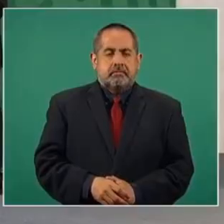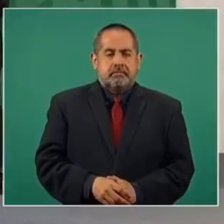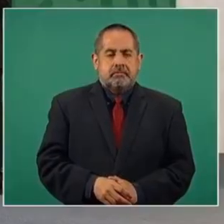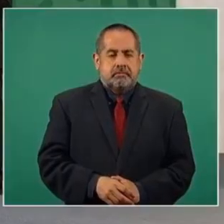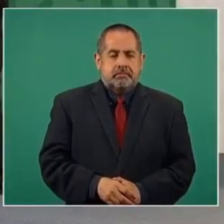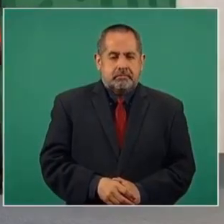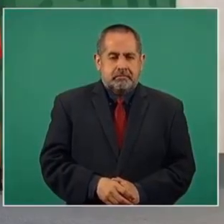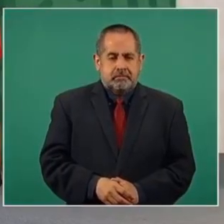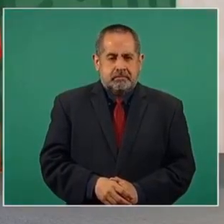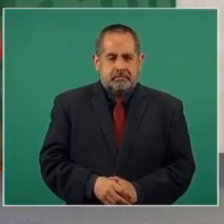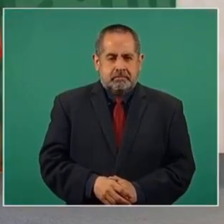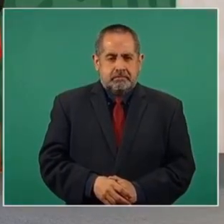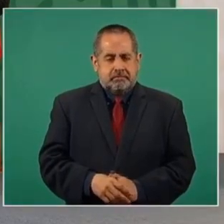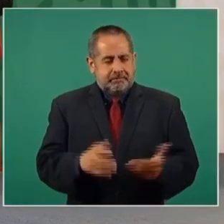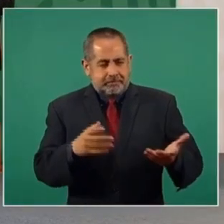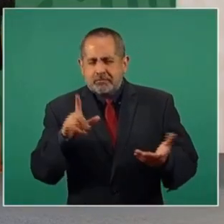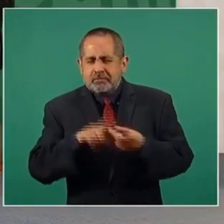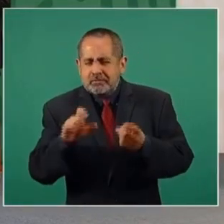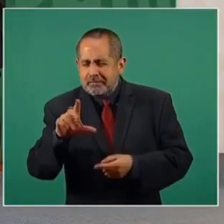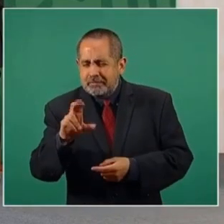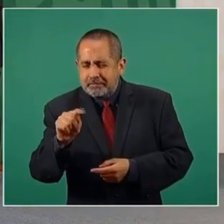¿Dónde está Loretta? ¡Ah!